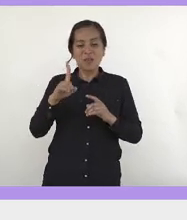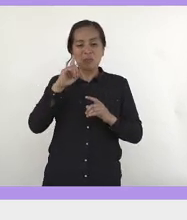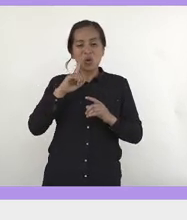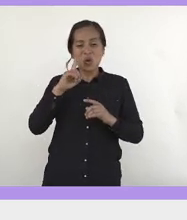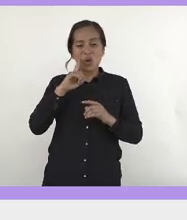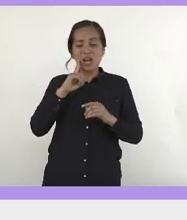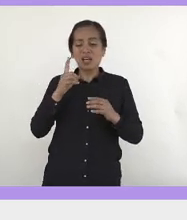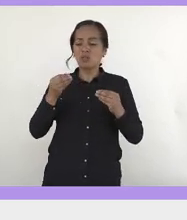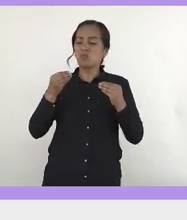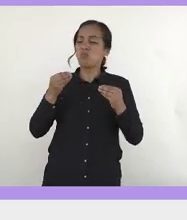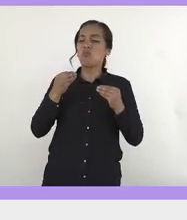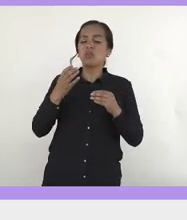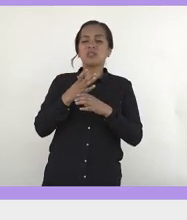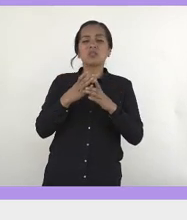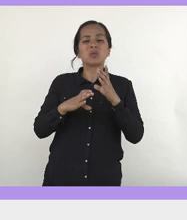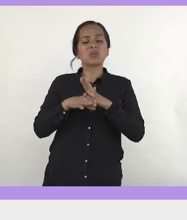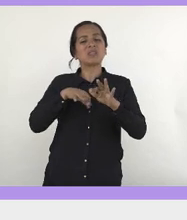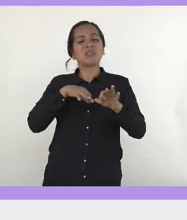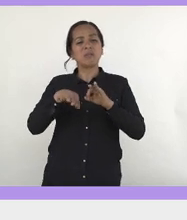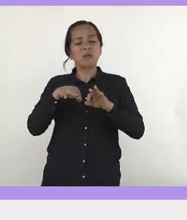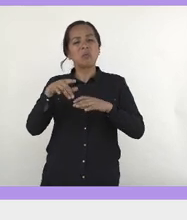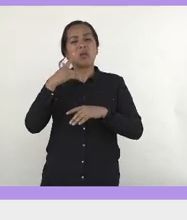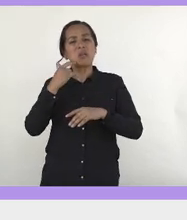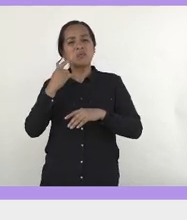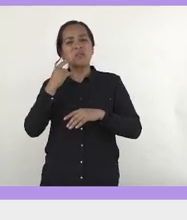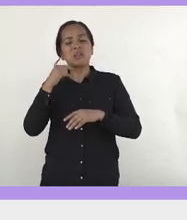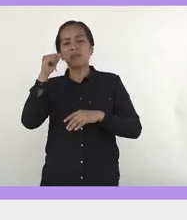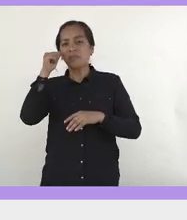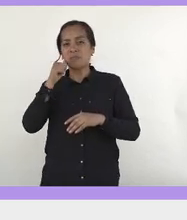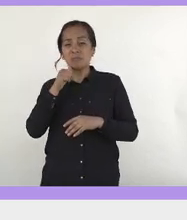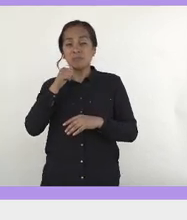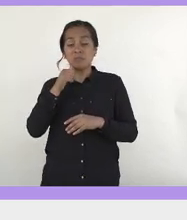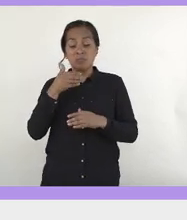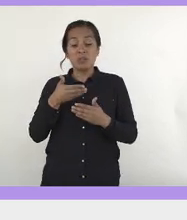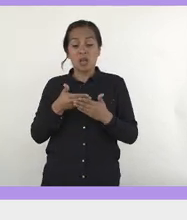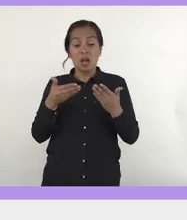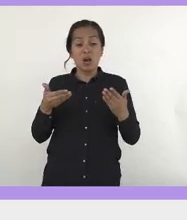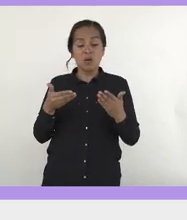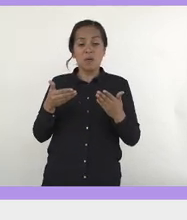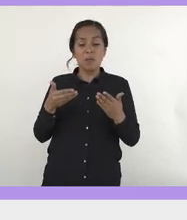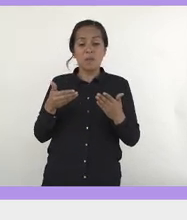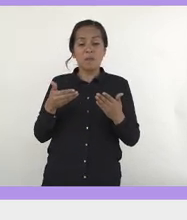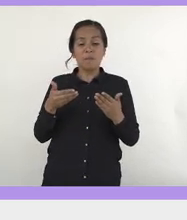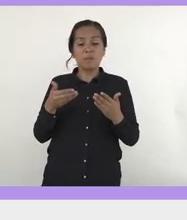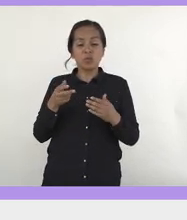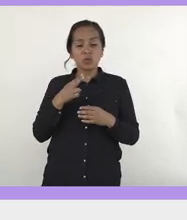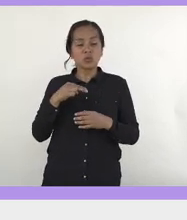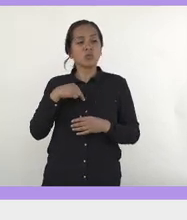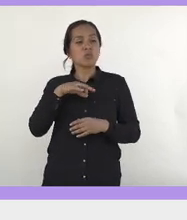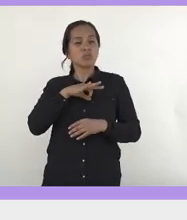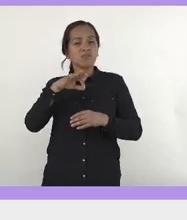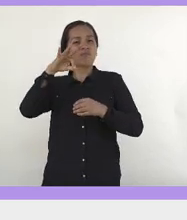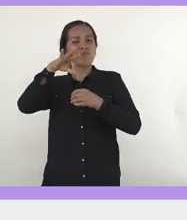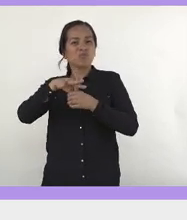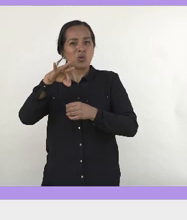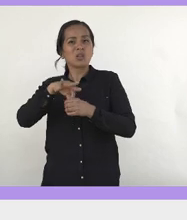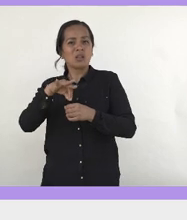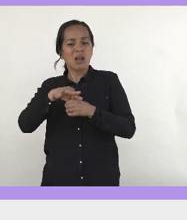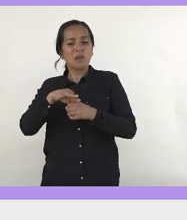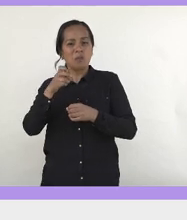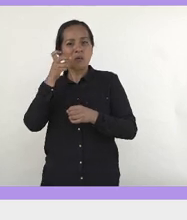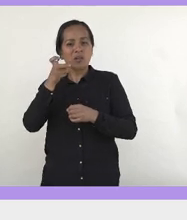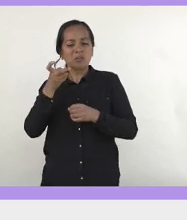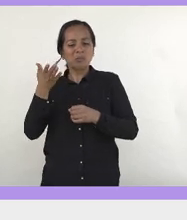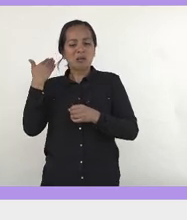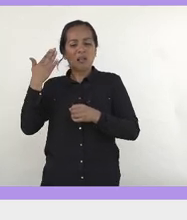logrado muchísimas cosas. Hoy en día nosotros podemos votar. Hoy en día nosotros tenemos derecho a la educación